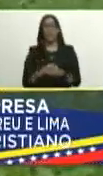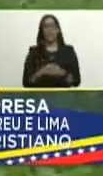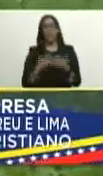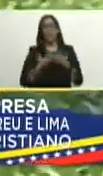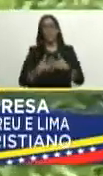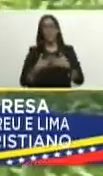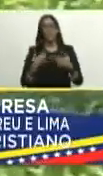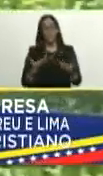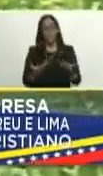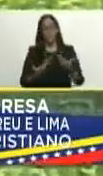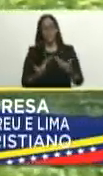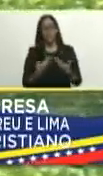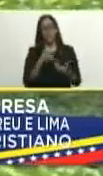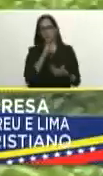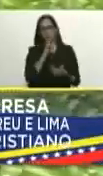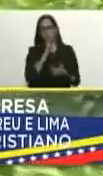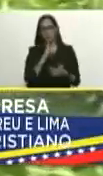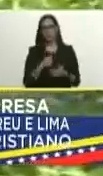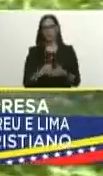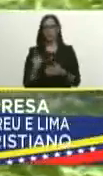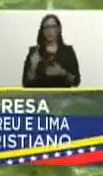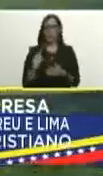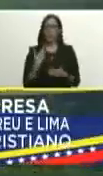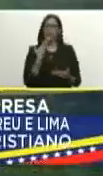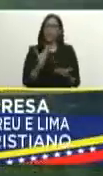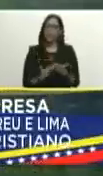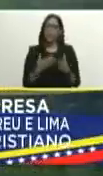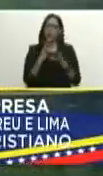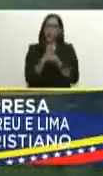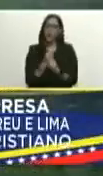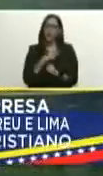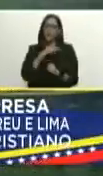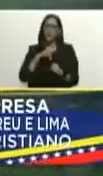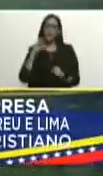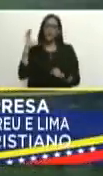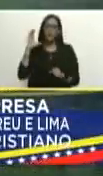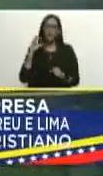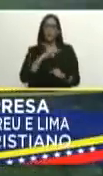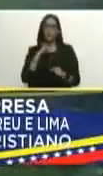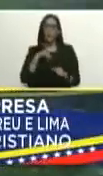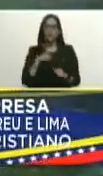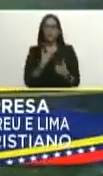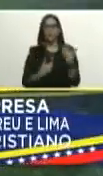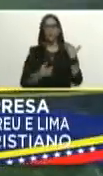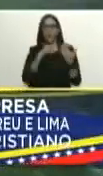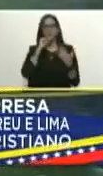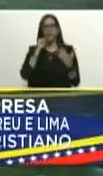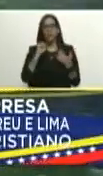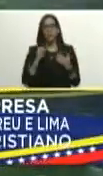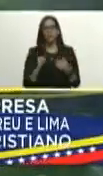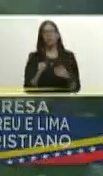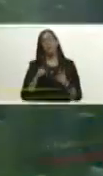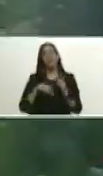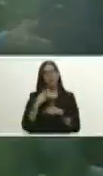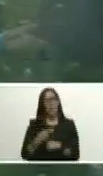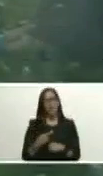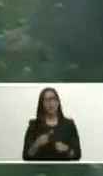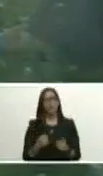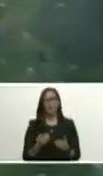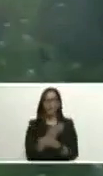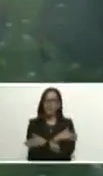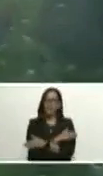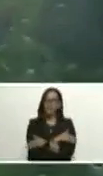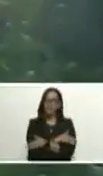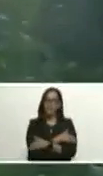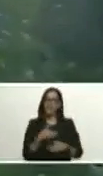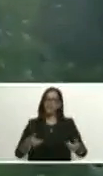darnos detalles en primer lugar agradecerle la confianza en nuestro estado en nuestro país en el presidente Nicolás Maduro y luego pues por supuesto felicitar